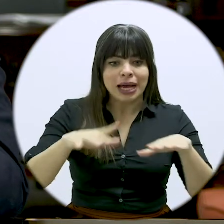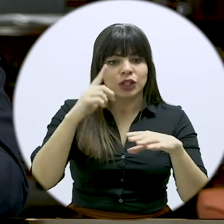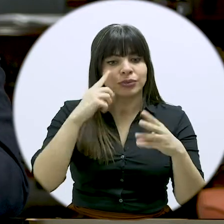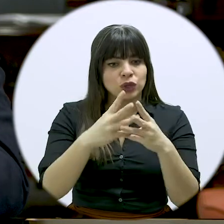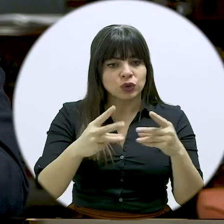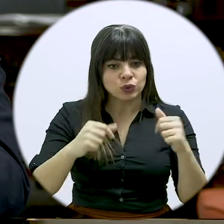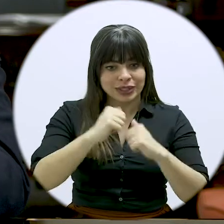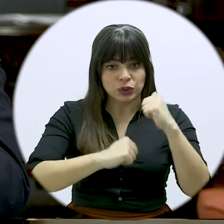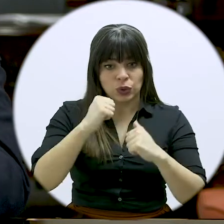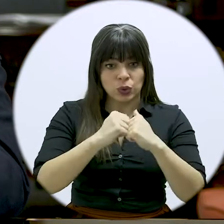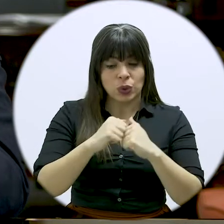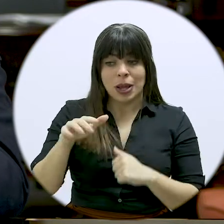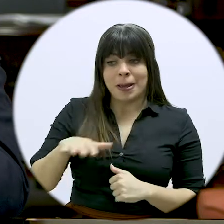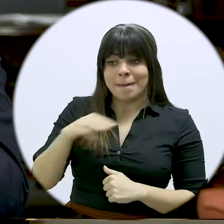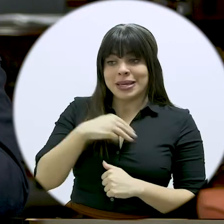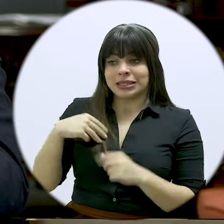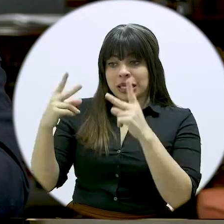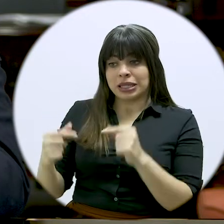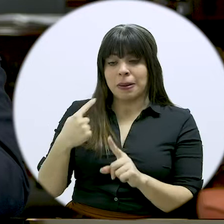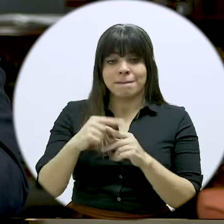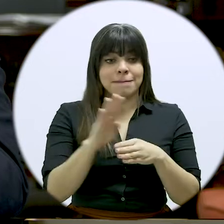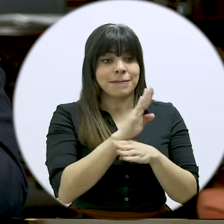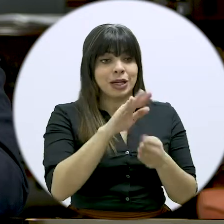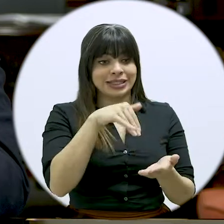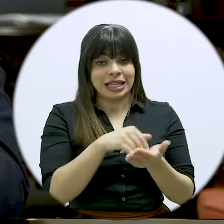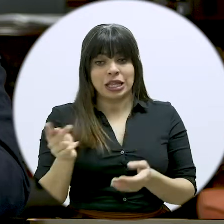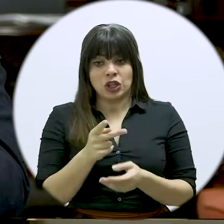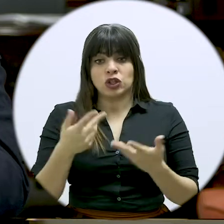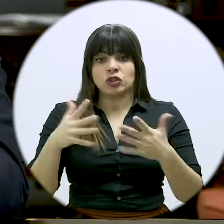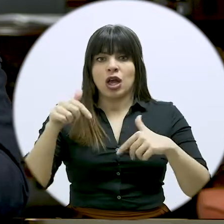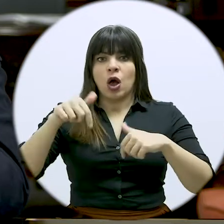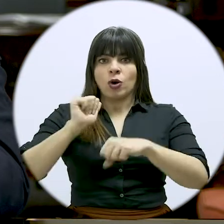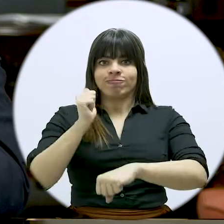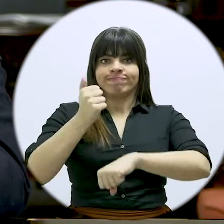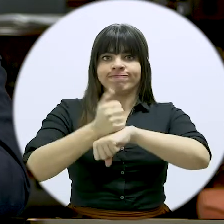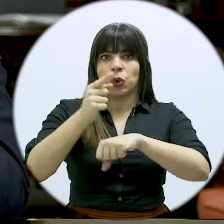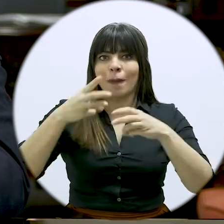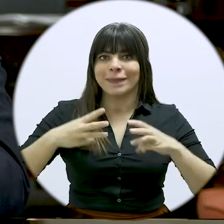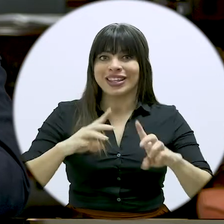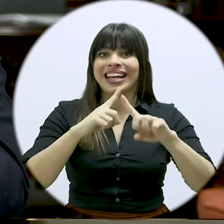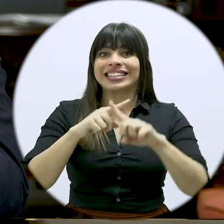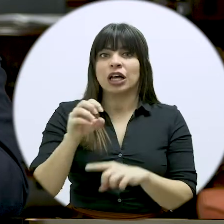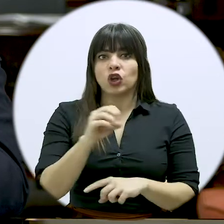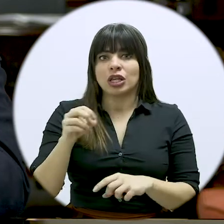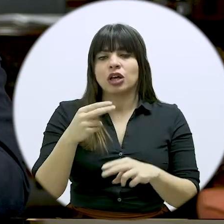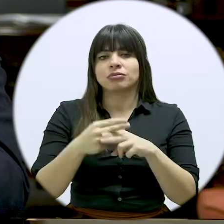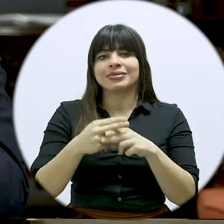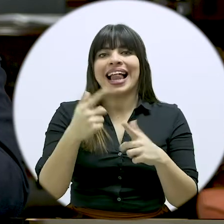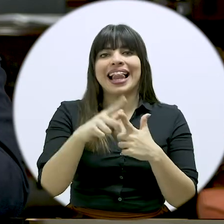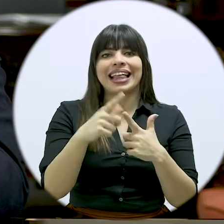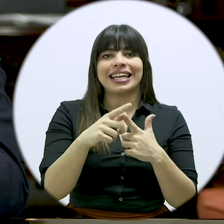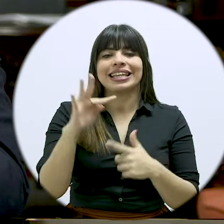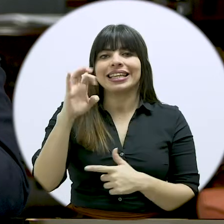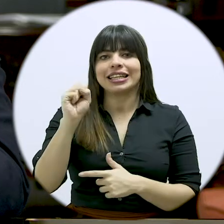hacia la solución estructural, el Ministerio de Hacienda y el Banco Central han activado hoy un mecanismo extraordinario